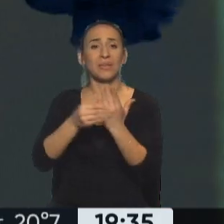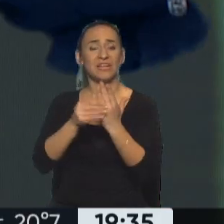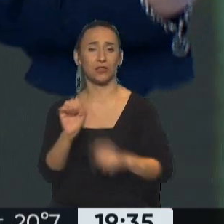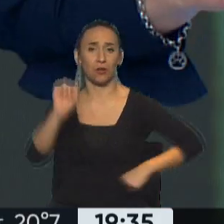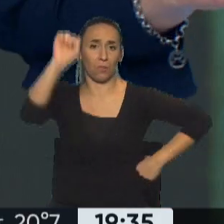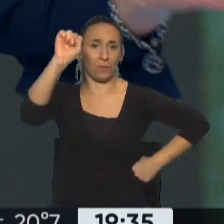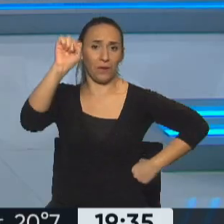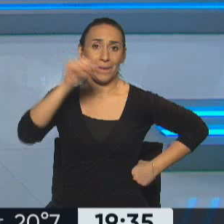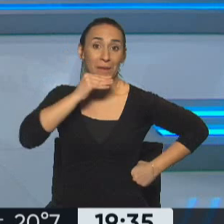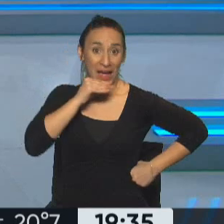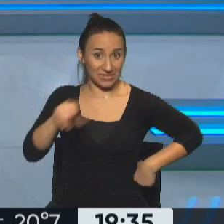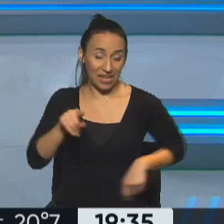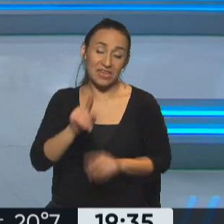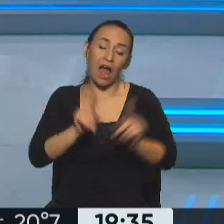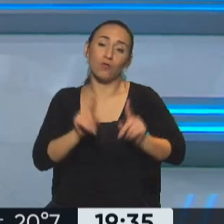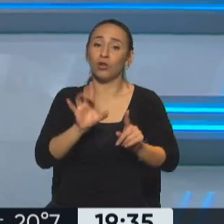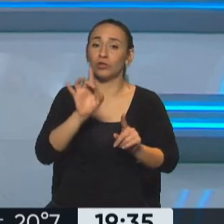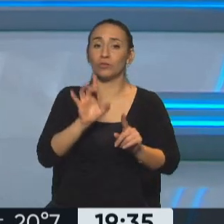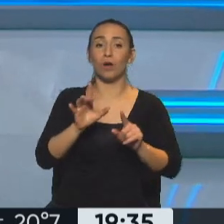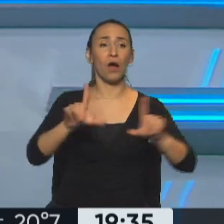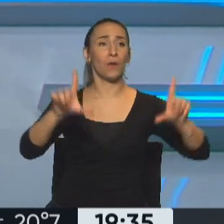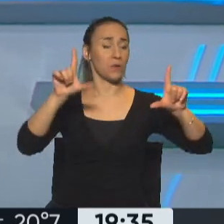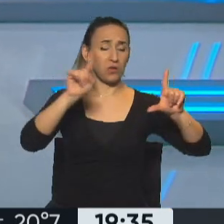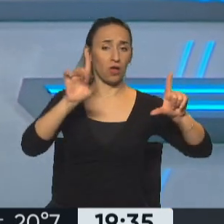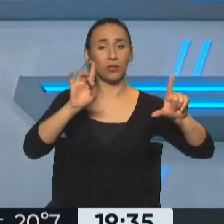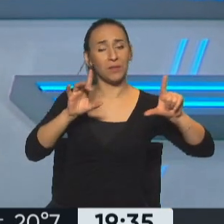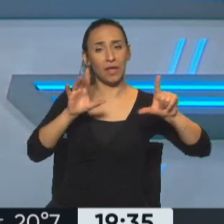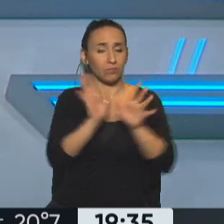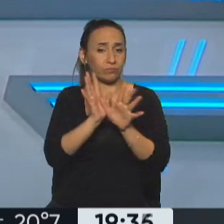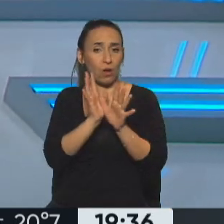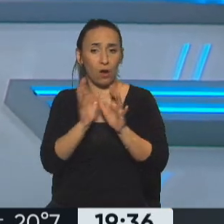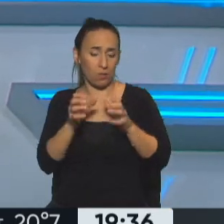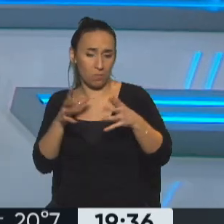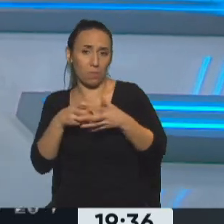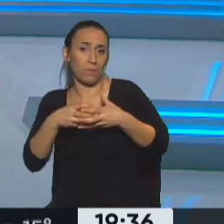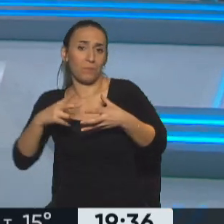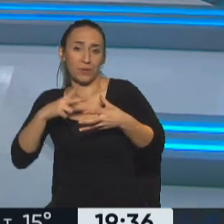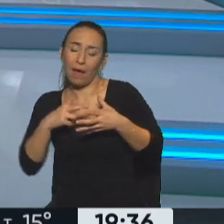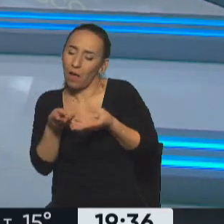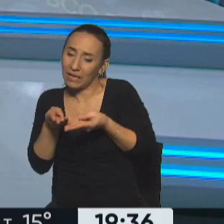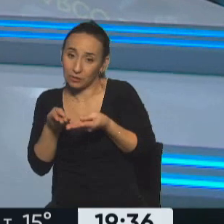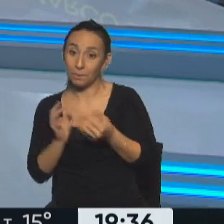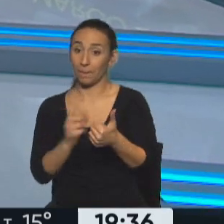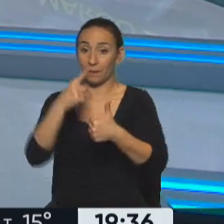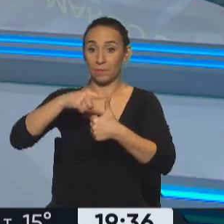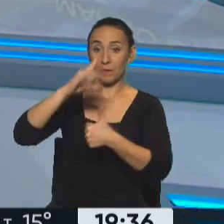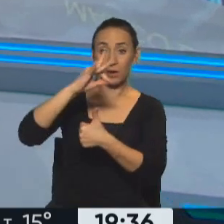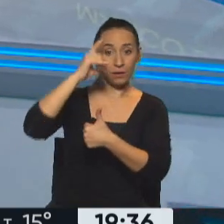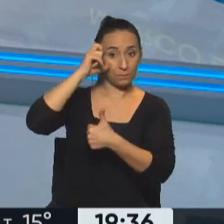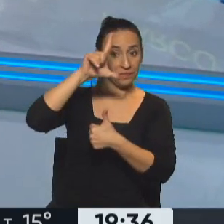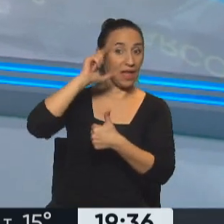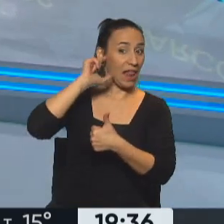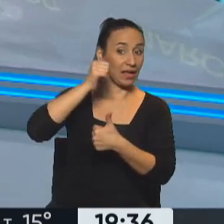tal vez se irán desde las sombras asesorándolo, informándolo y ayudándolo y demás. El primero es Gabriel Delgado, él sí fue